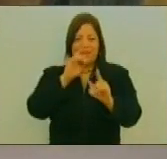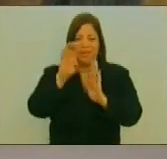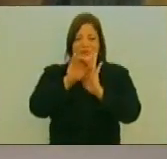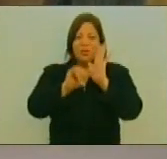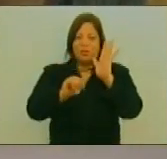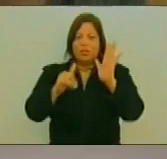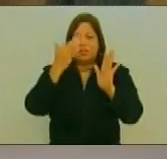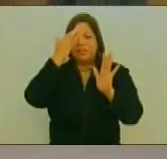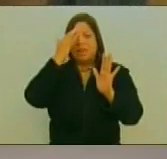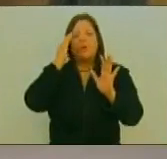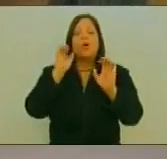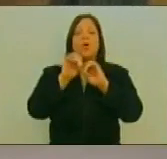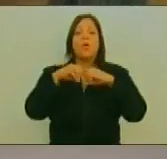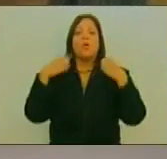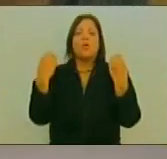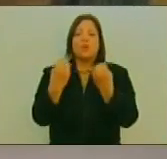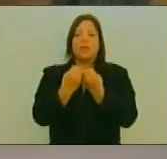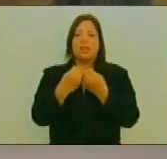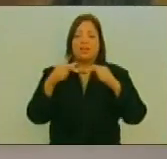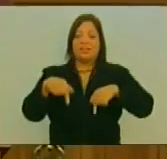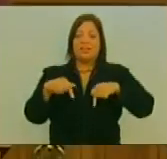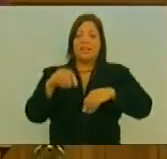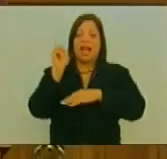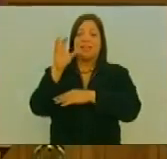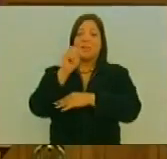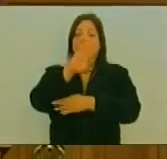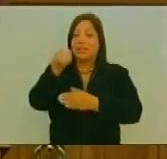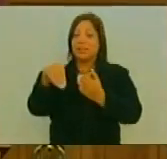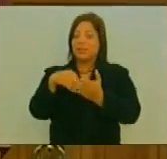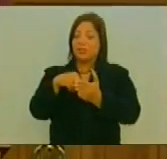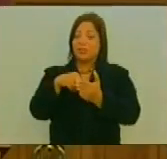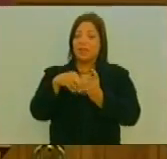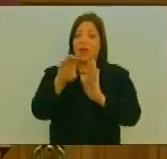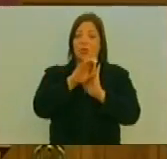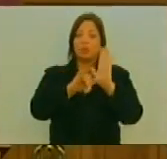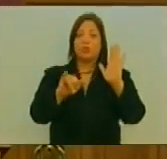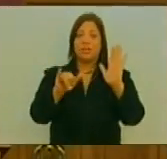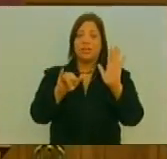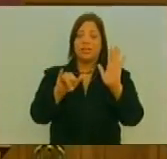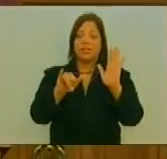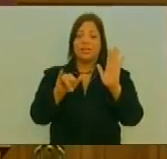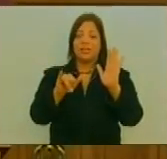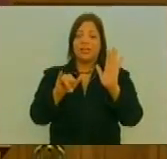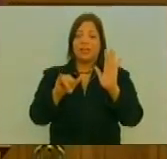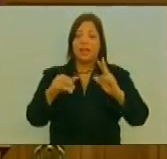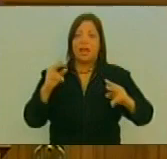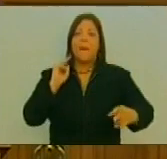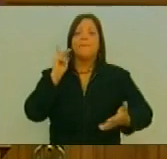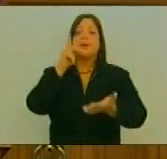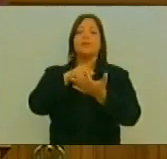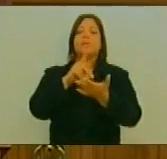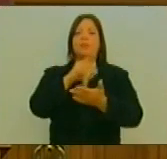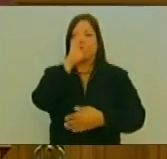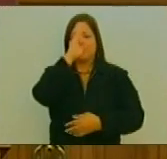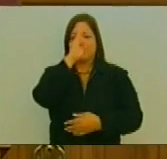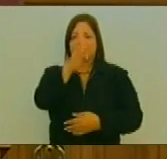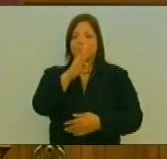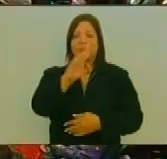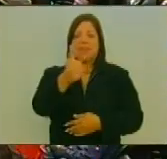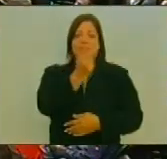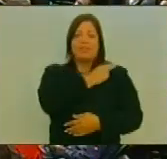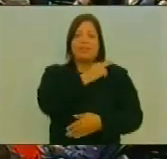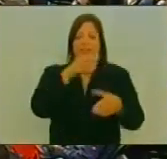Organizamos Desde Acá Desde La Asamblea Nacional Constituyente Participación Directa De La